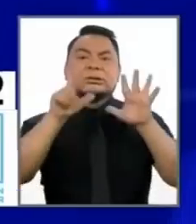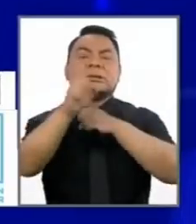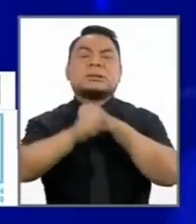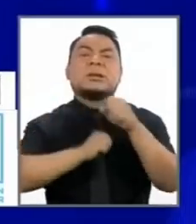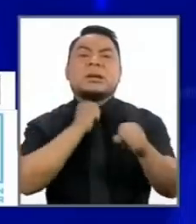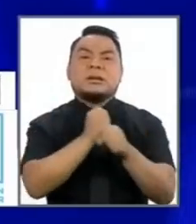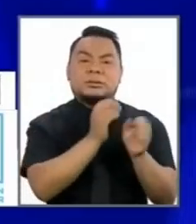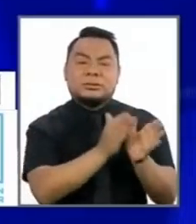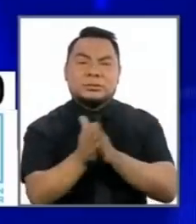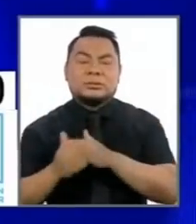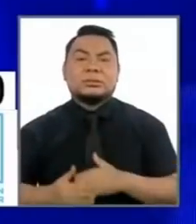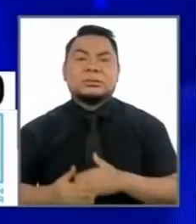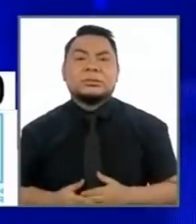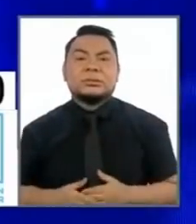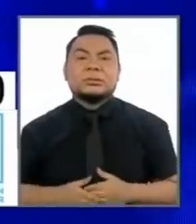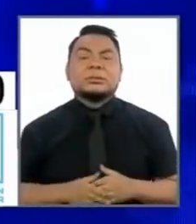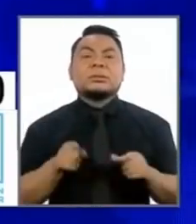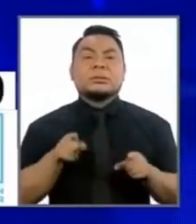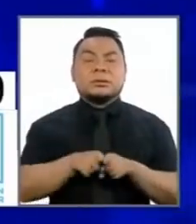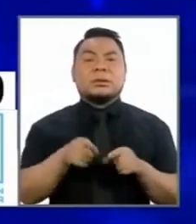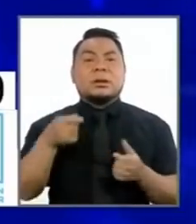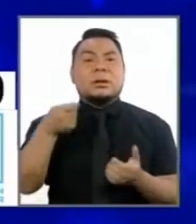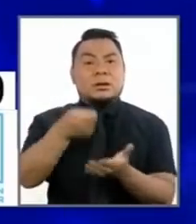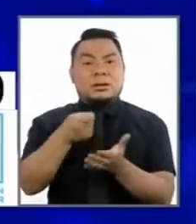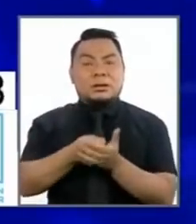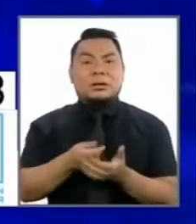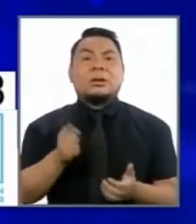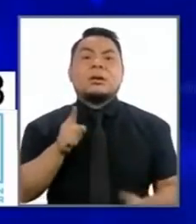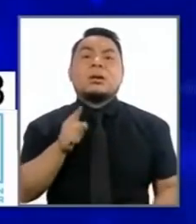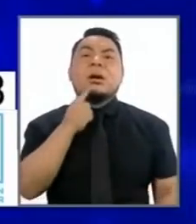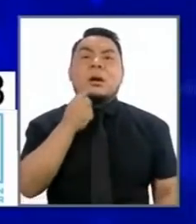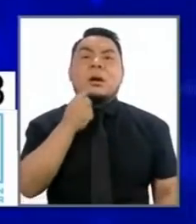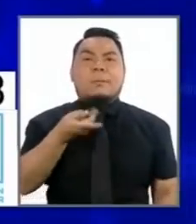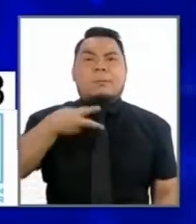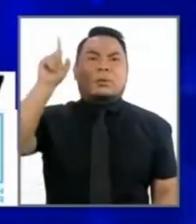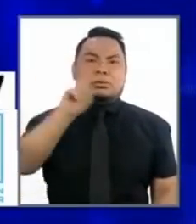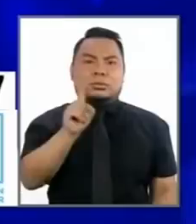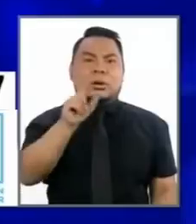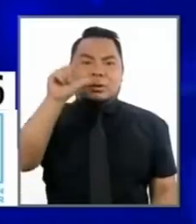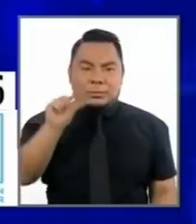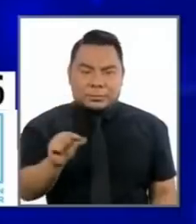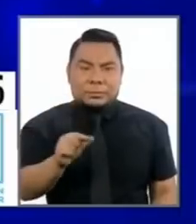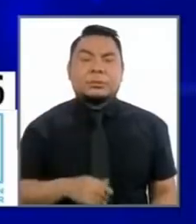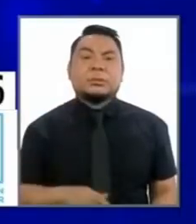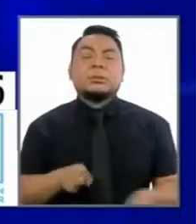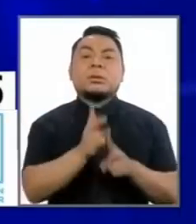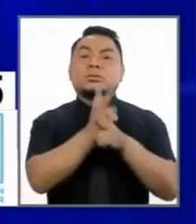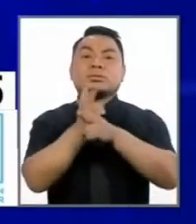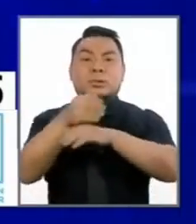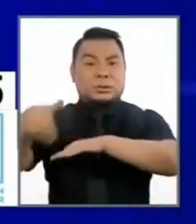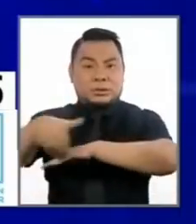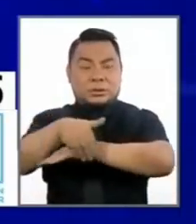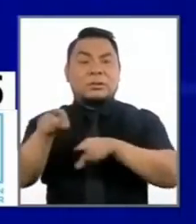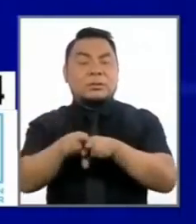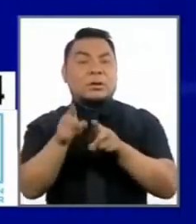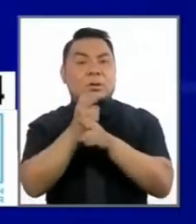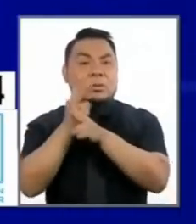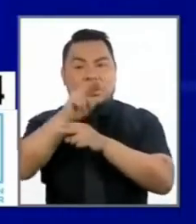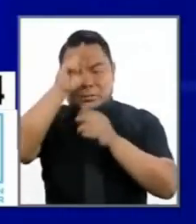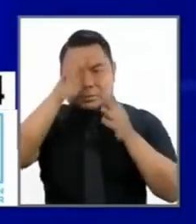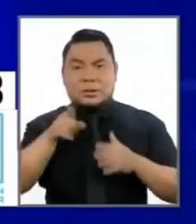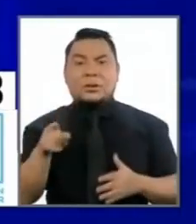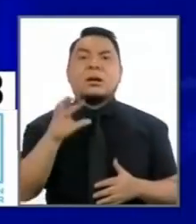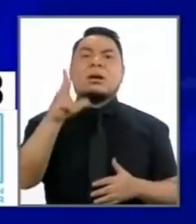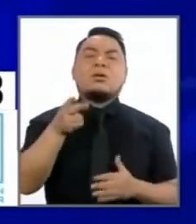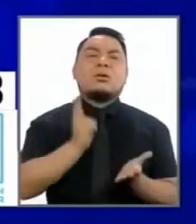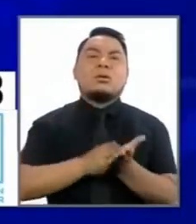con una tasa de interés que no sea de usura la seguridad ciudadana también es cuidar a los peruanos de quienes